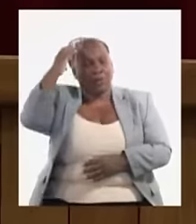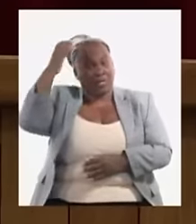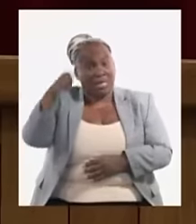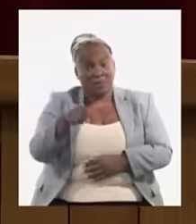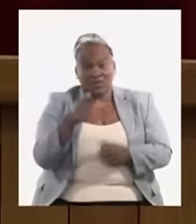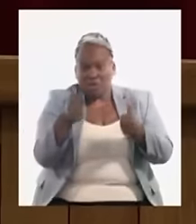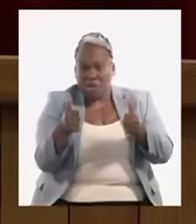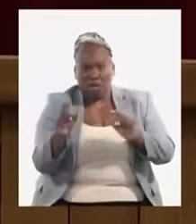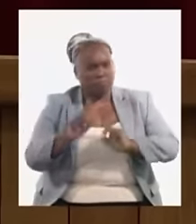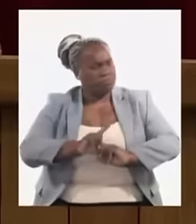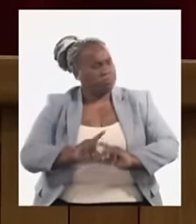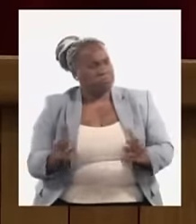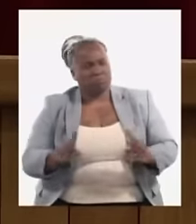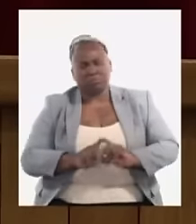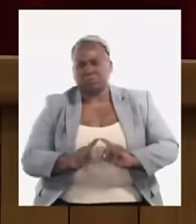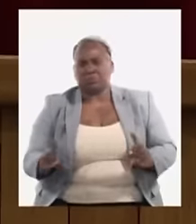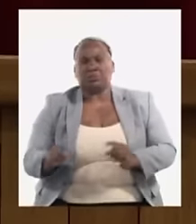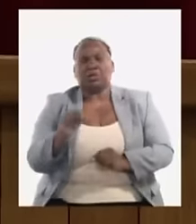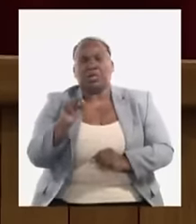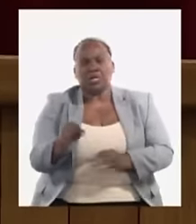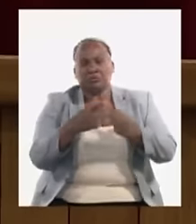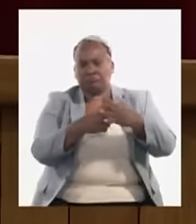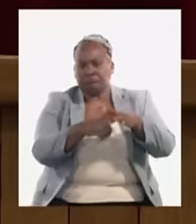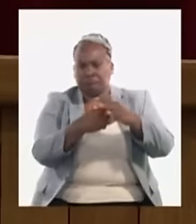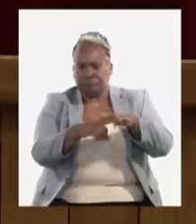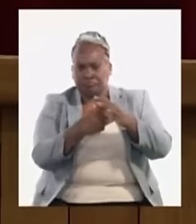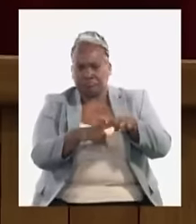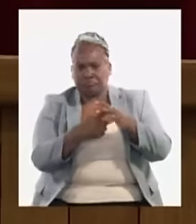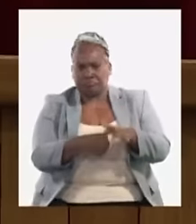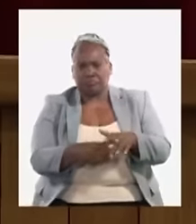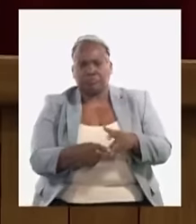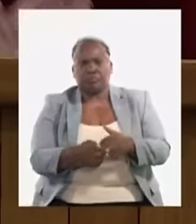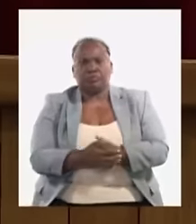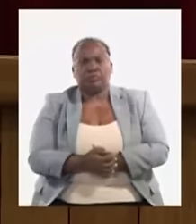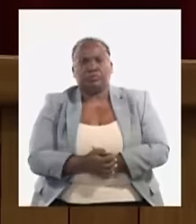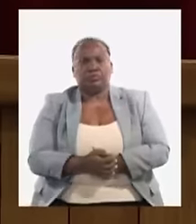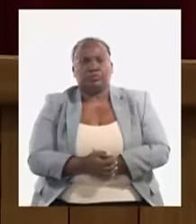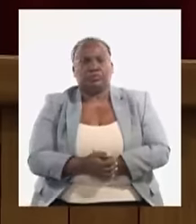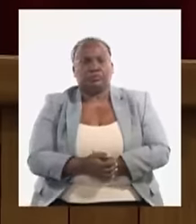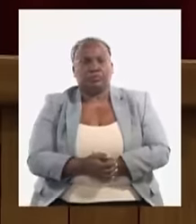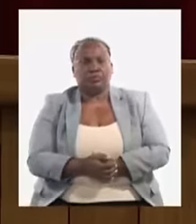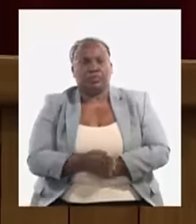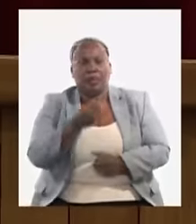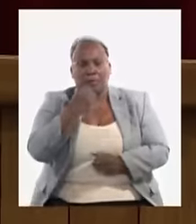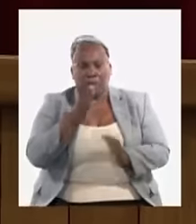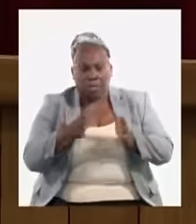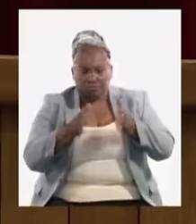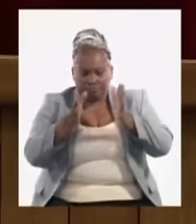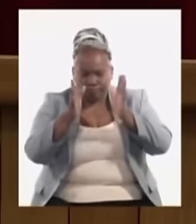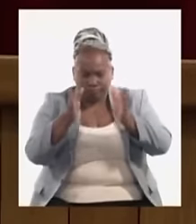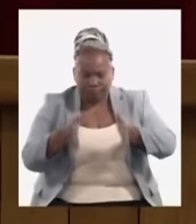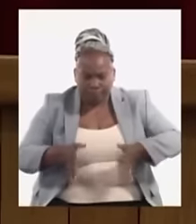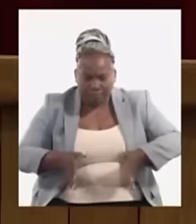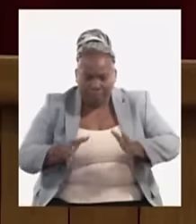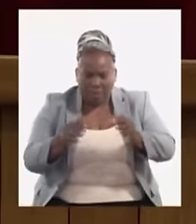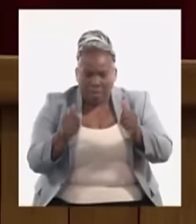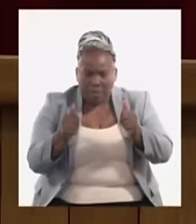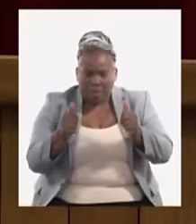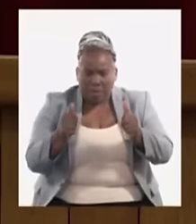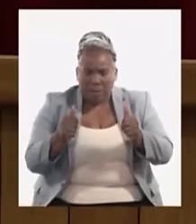bien. Cuestión que tendremos que rectificar para poderlo conducir bien en el 2024.